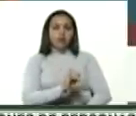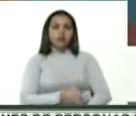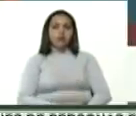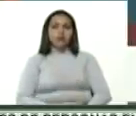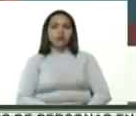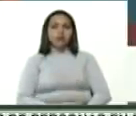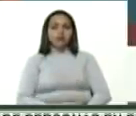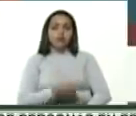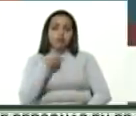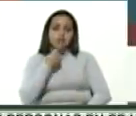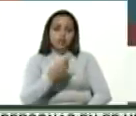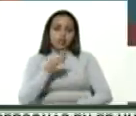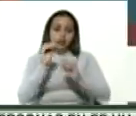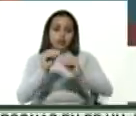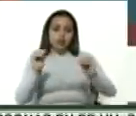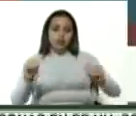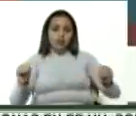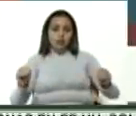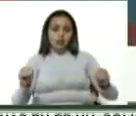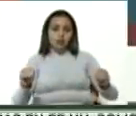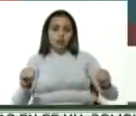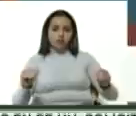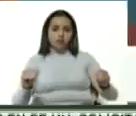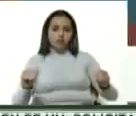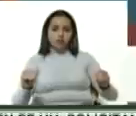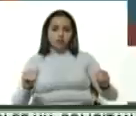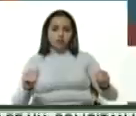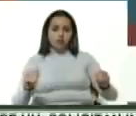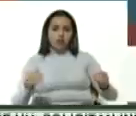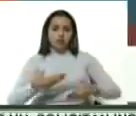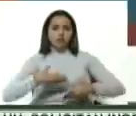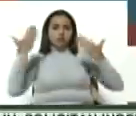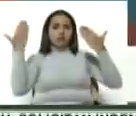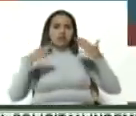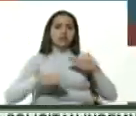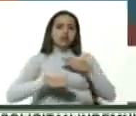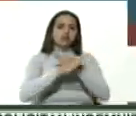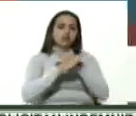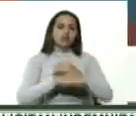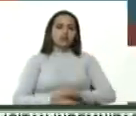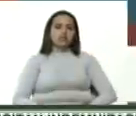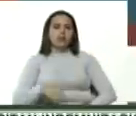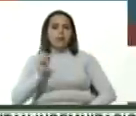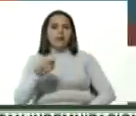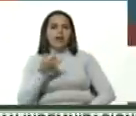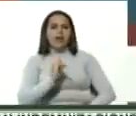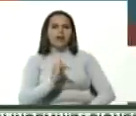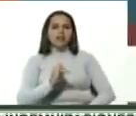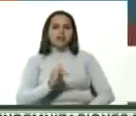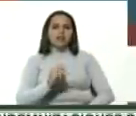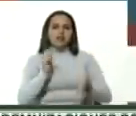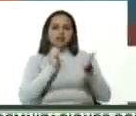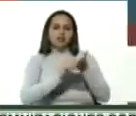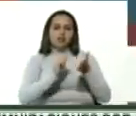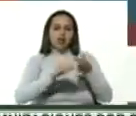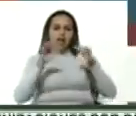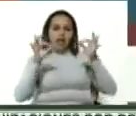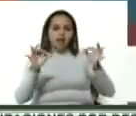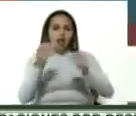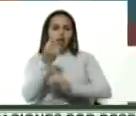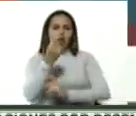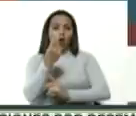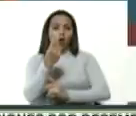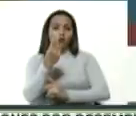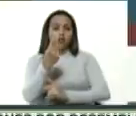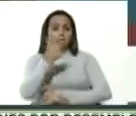como les decía, los llamados al levantamiento de las sanciones. Está, por ejemplo, una carta de 11 senadores de los